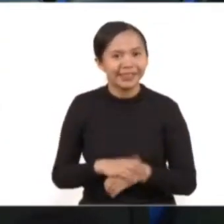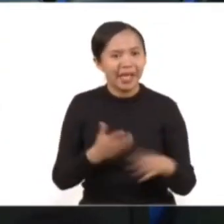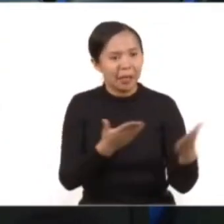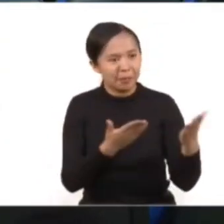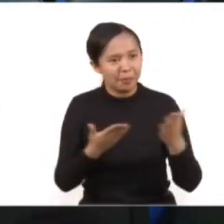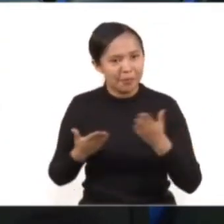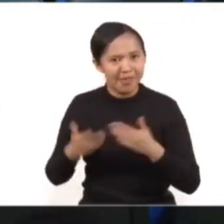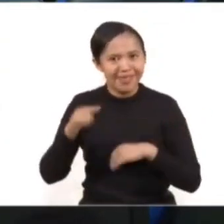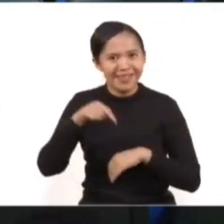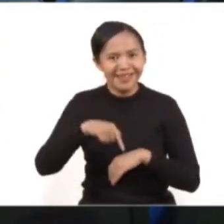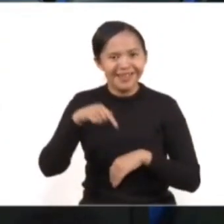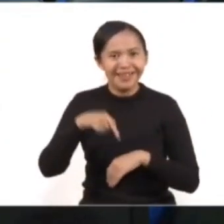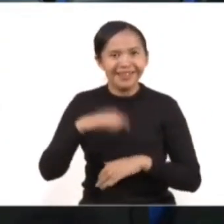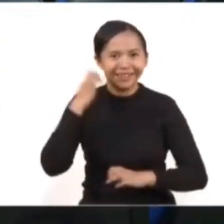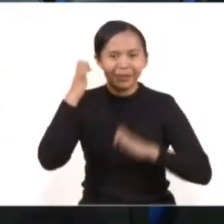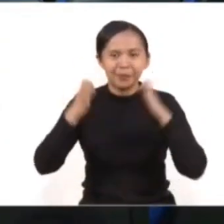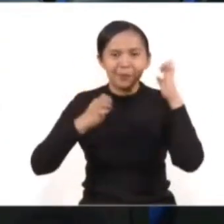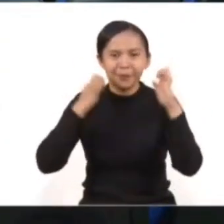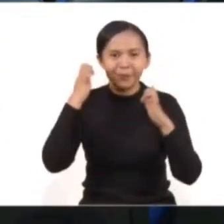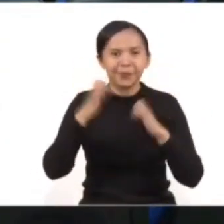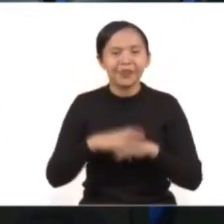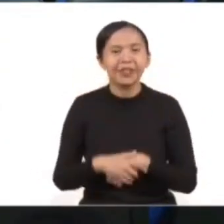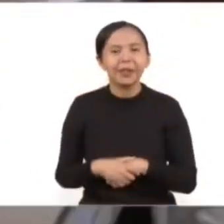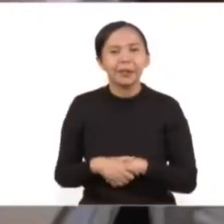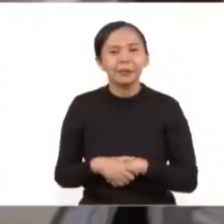esta mañana.